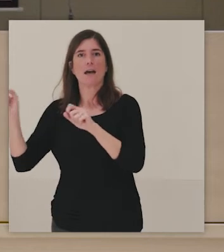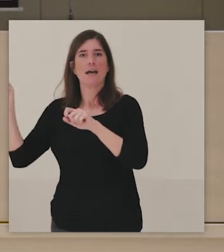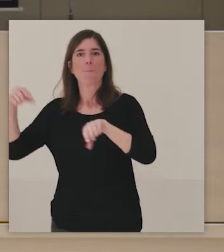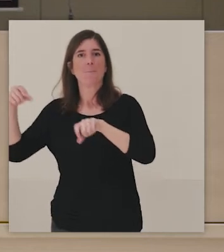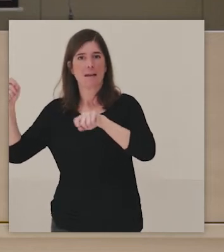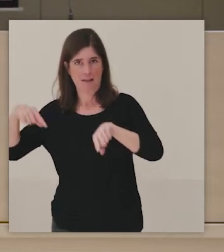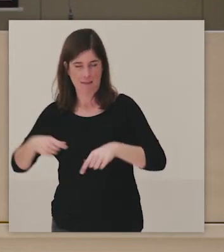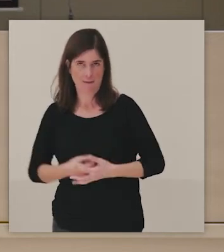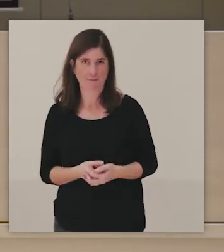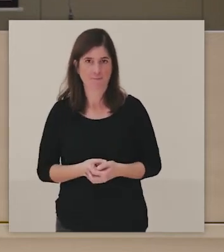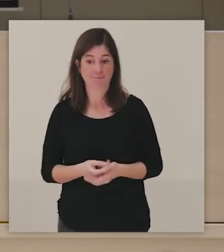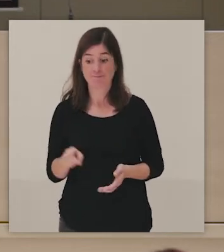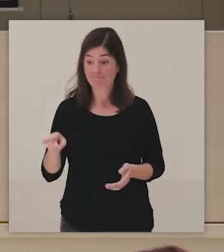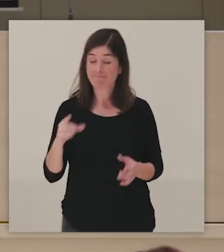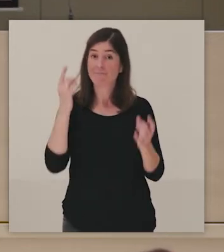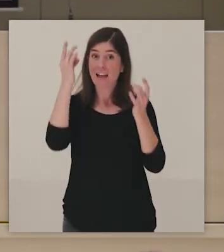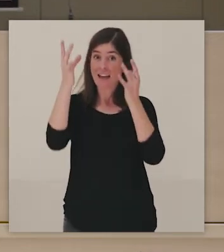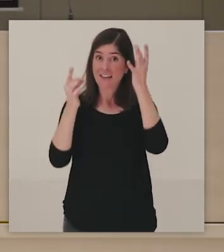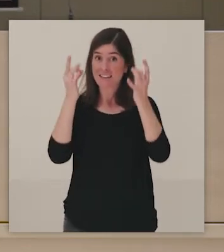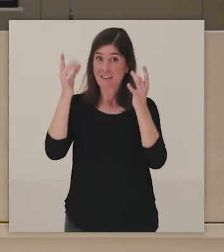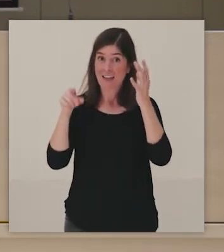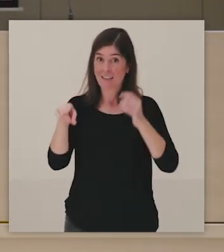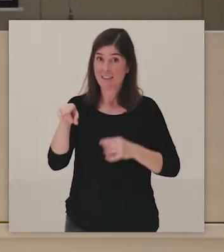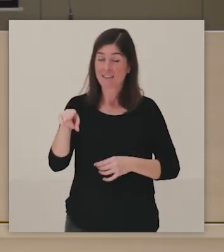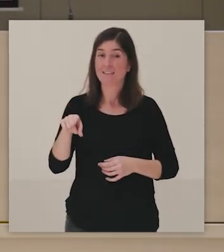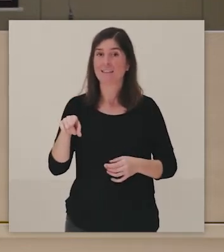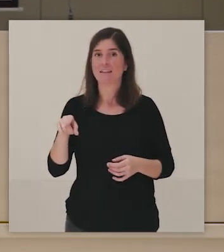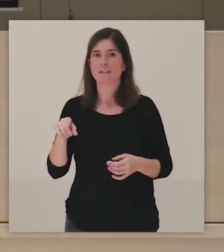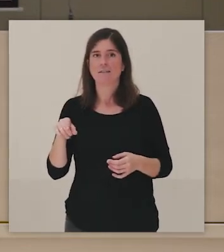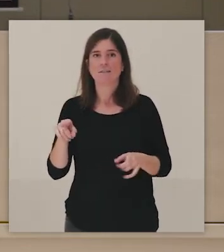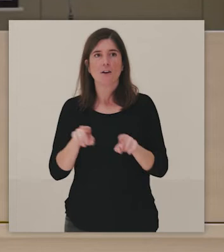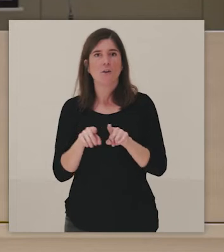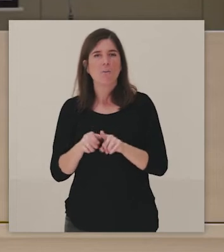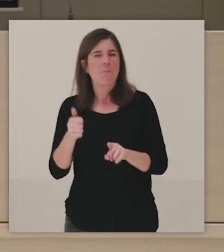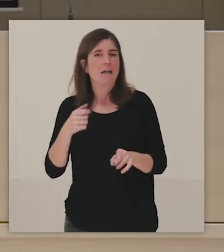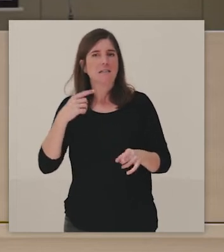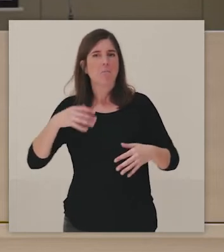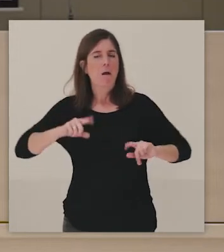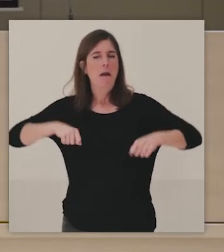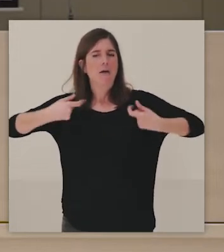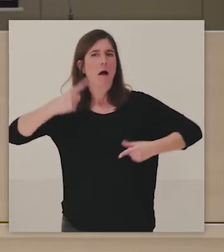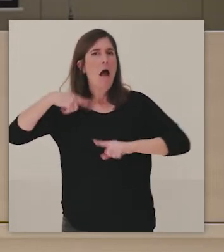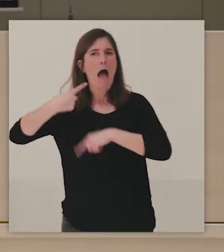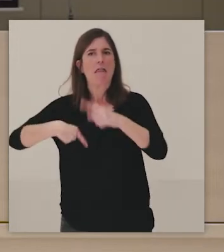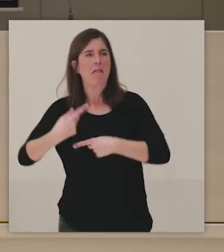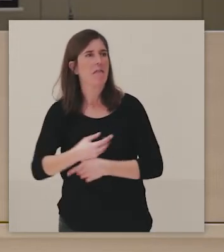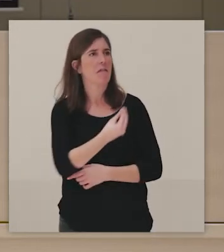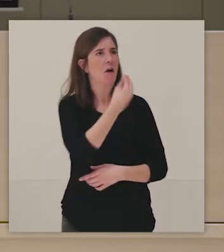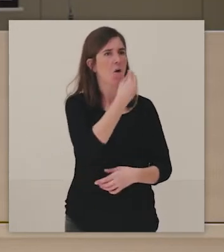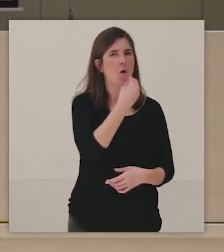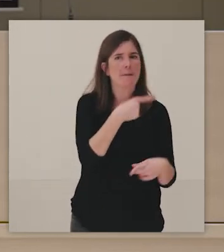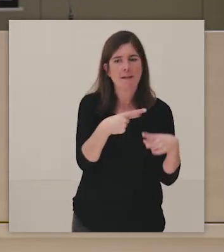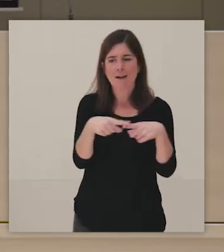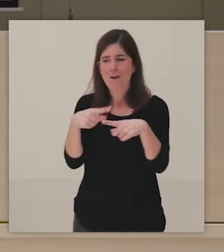actividad, en este taller que trabajamos a partir, como veis, de elementos cotidianos, alimentos,